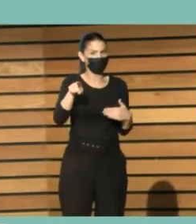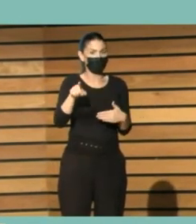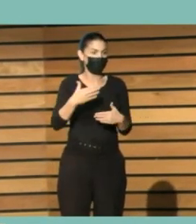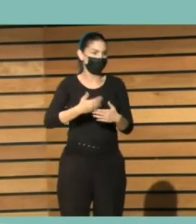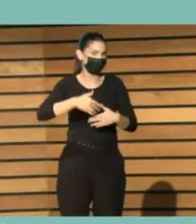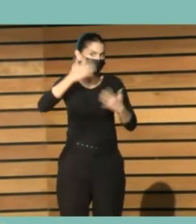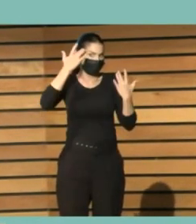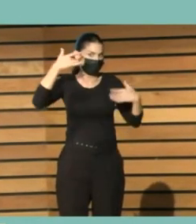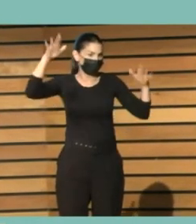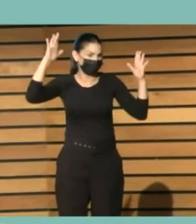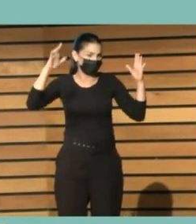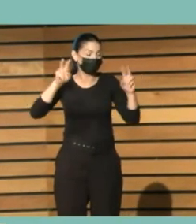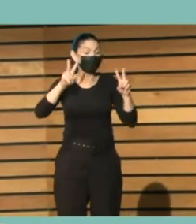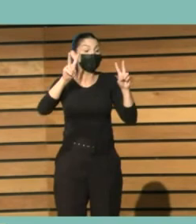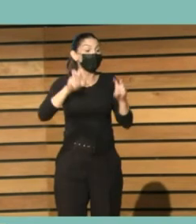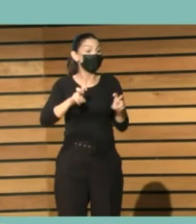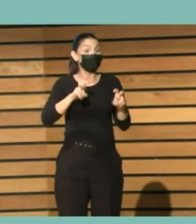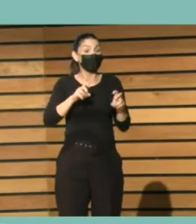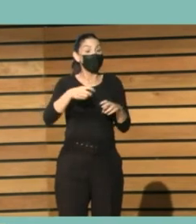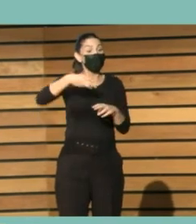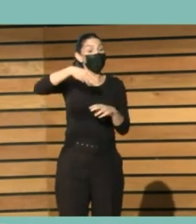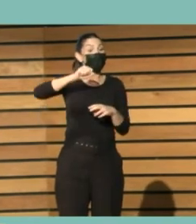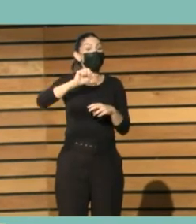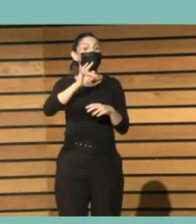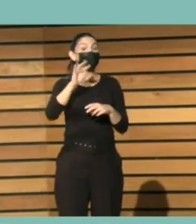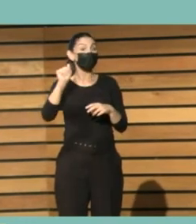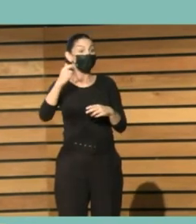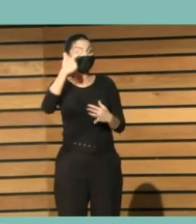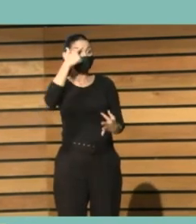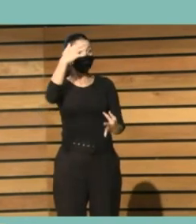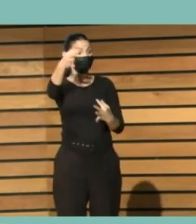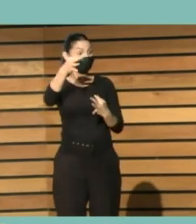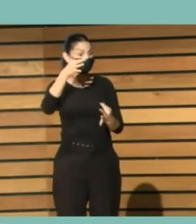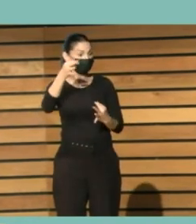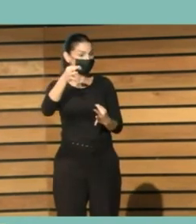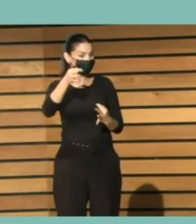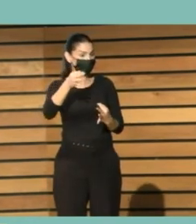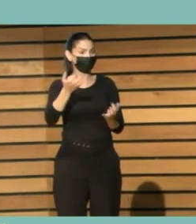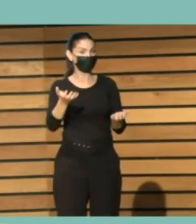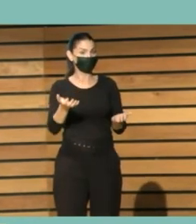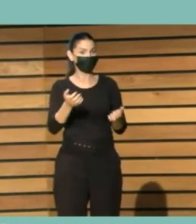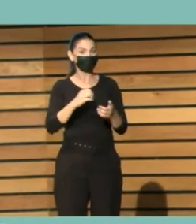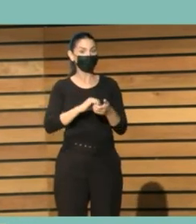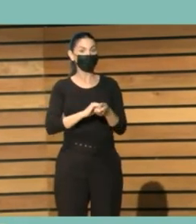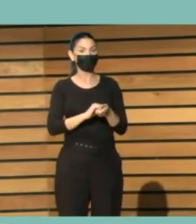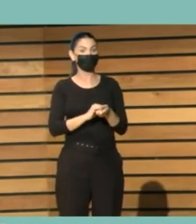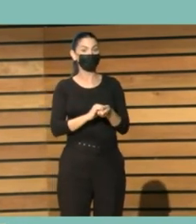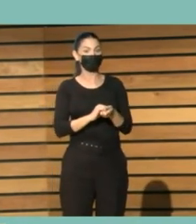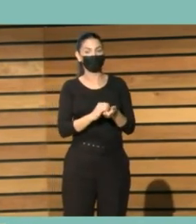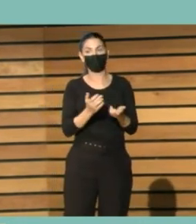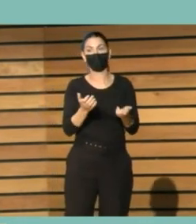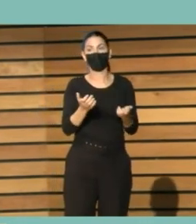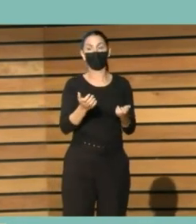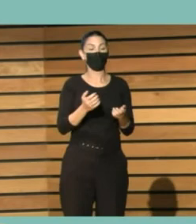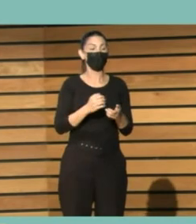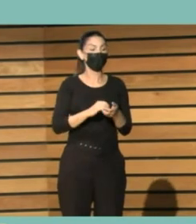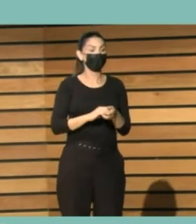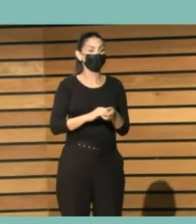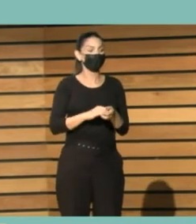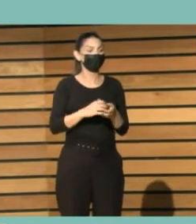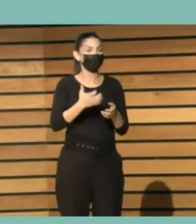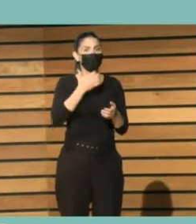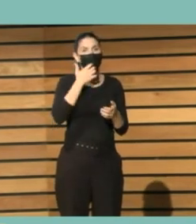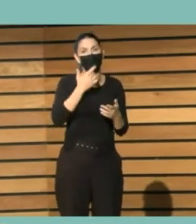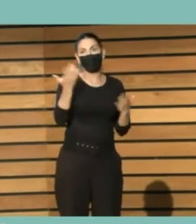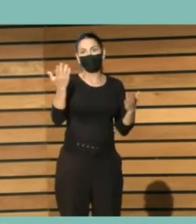En cuanto a los metadatos, si la biblioteca tradicional, la biblioteca de las fichas, tenía que contar con